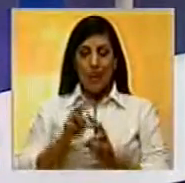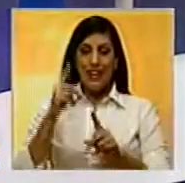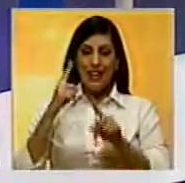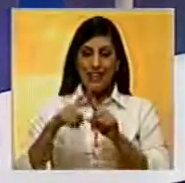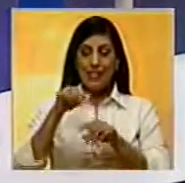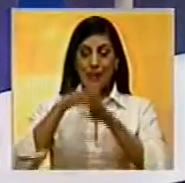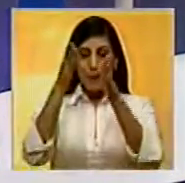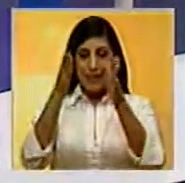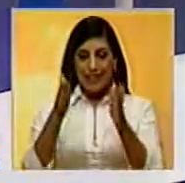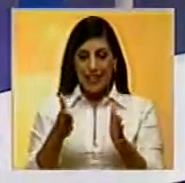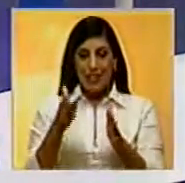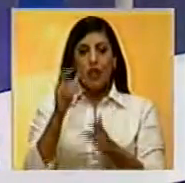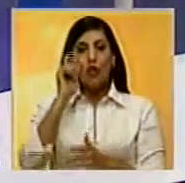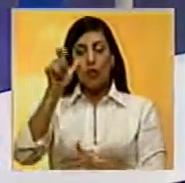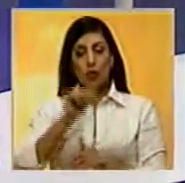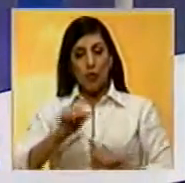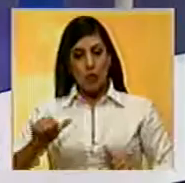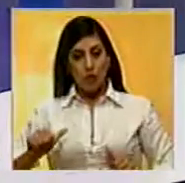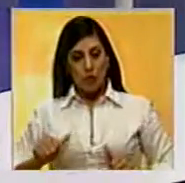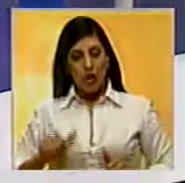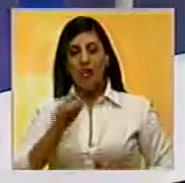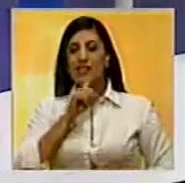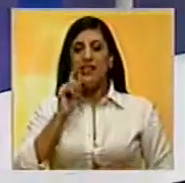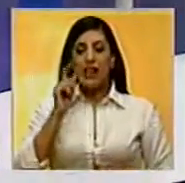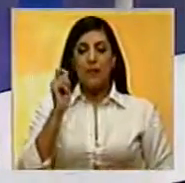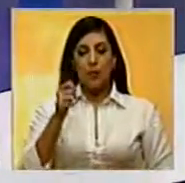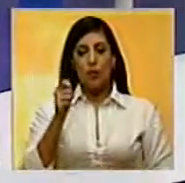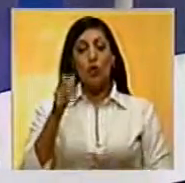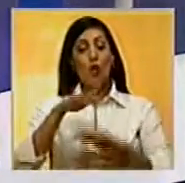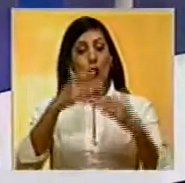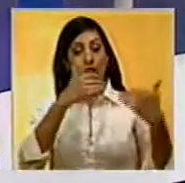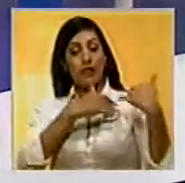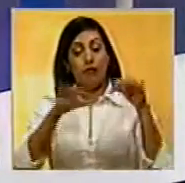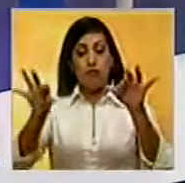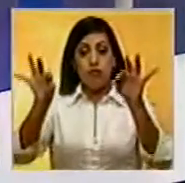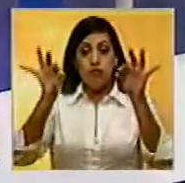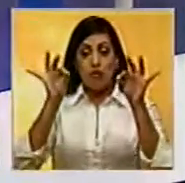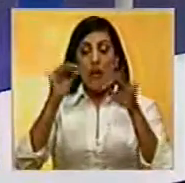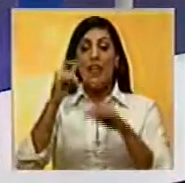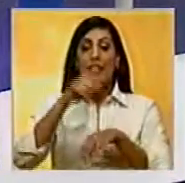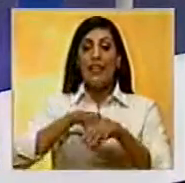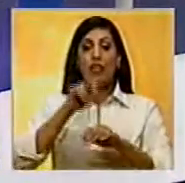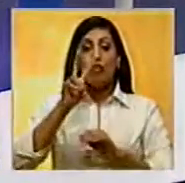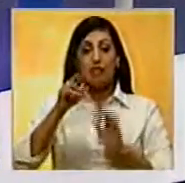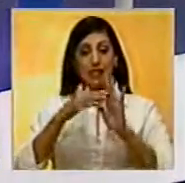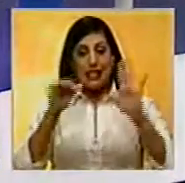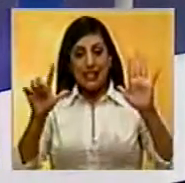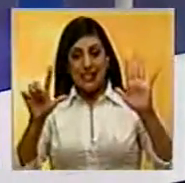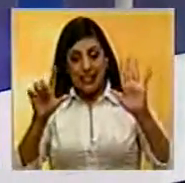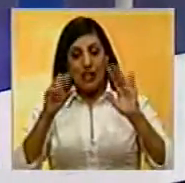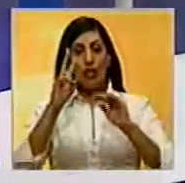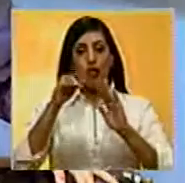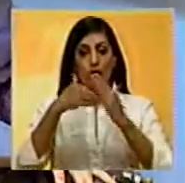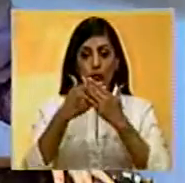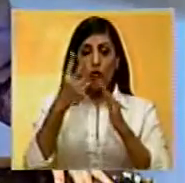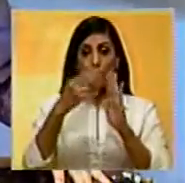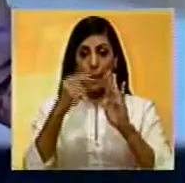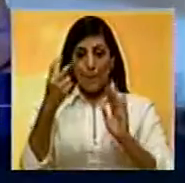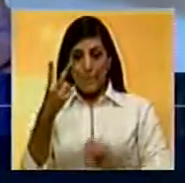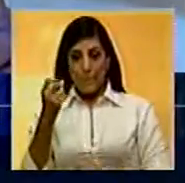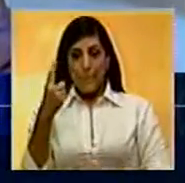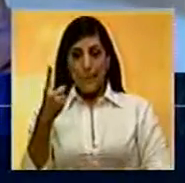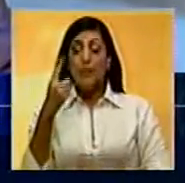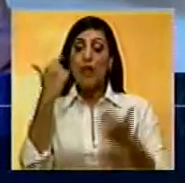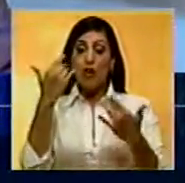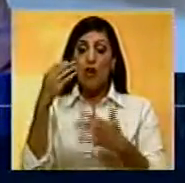ex primer ministro de la República Portuguesa, Antonio Guterres, por su elección para el periodo 2017-2021. A través de una